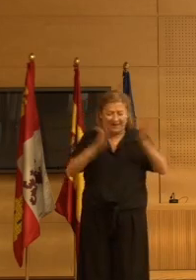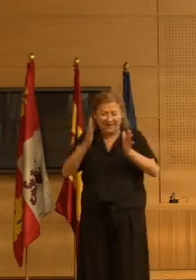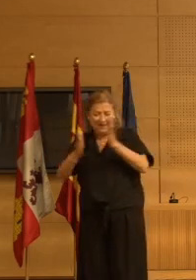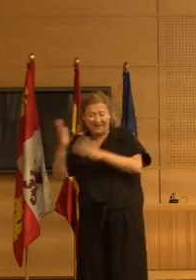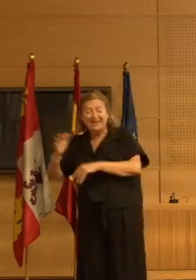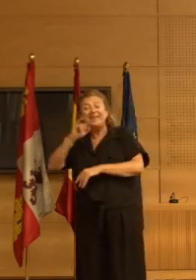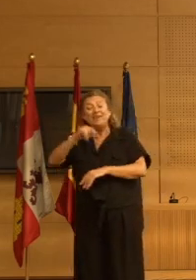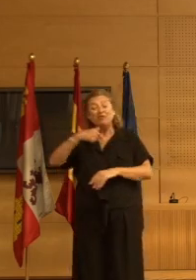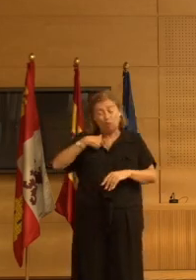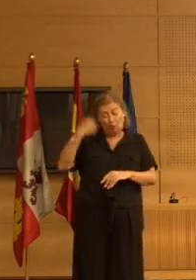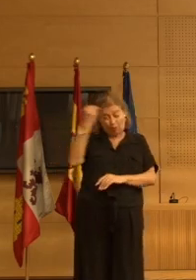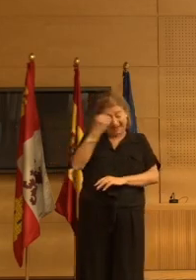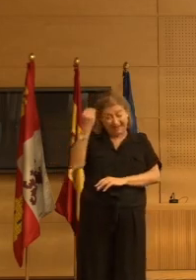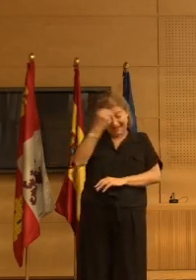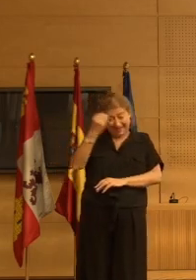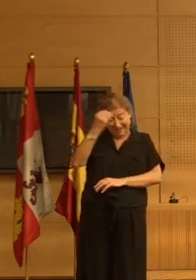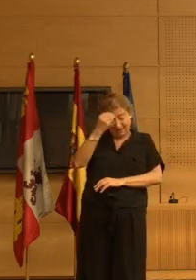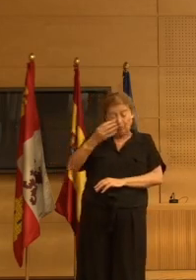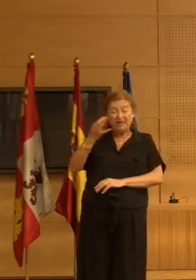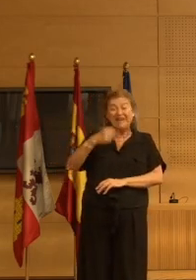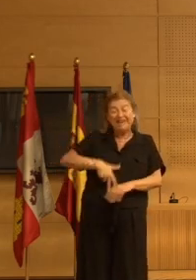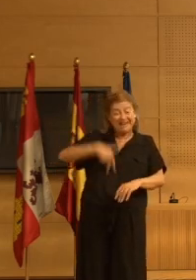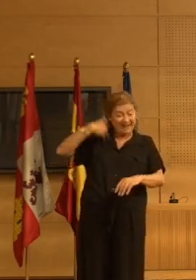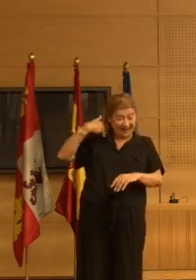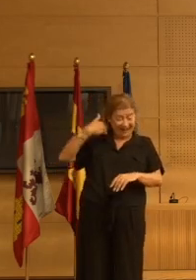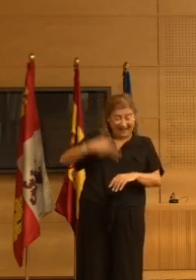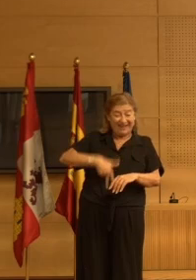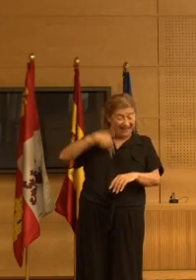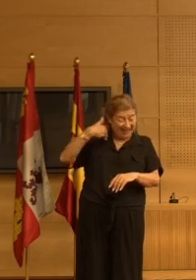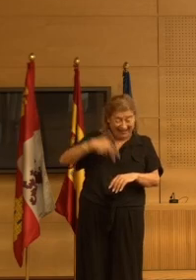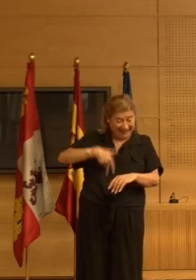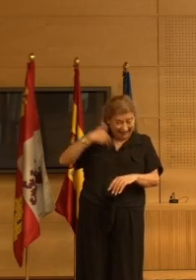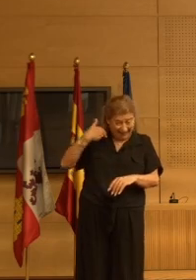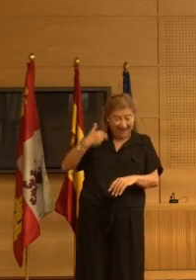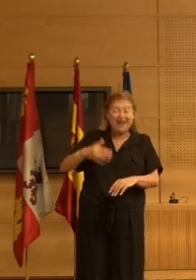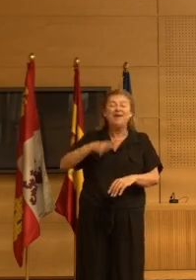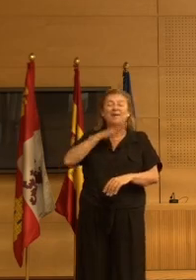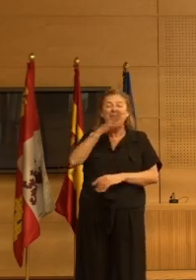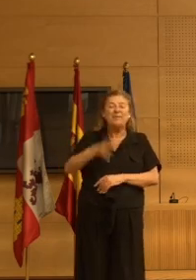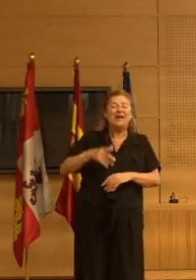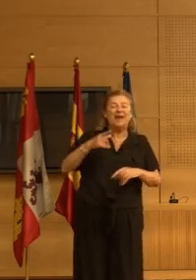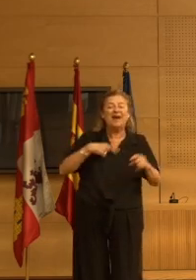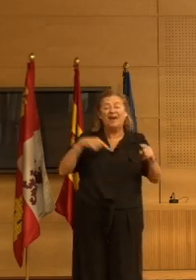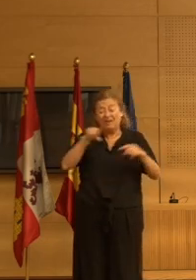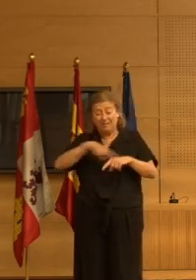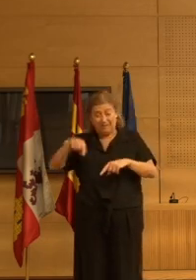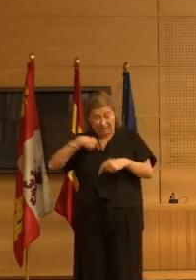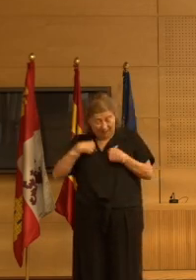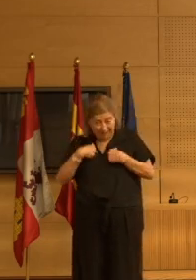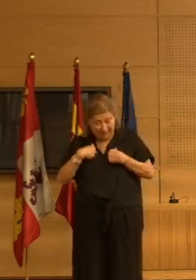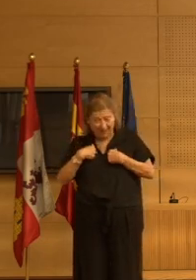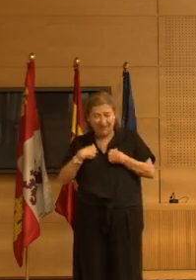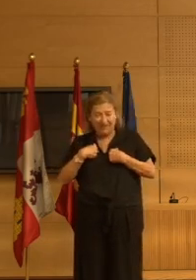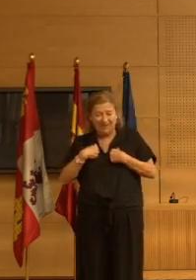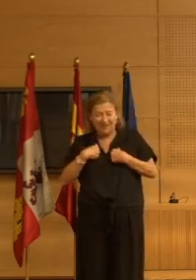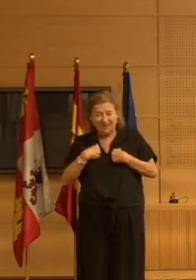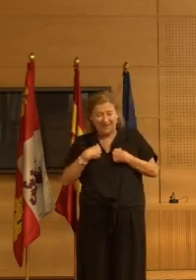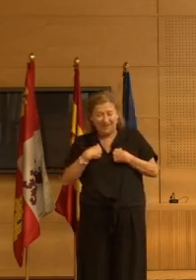y yo creo que en general en general para resumirlo mucho para mí la